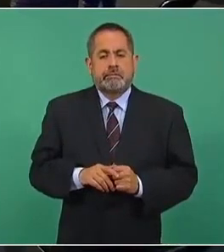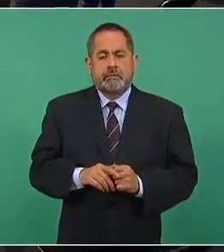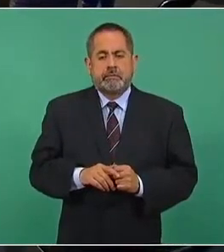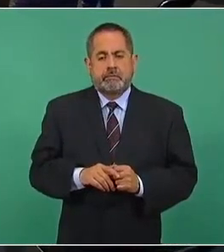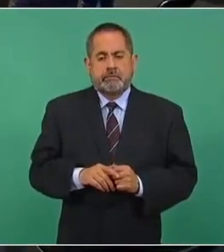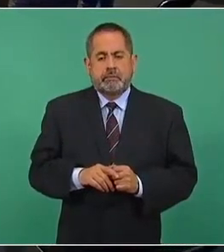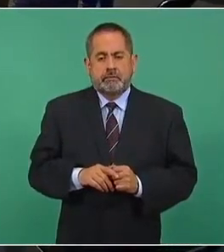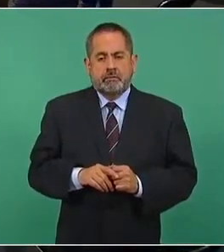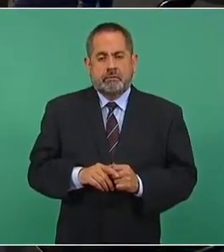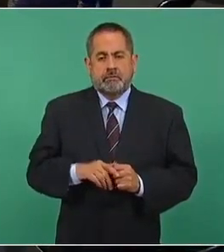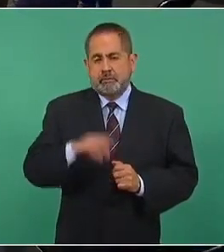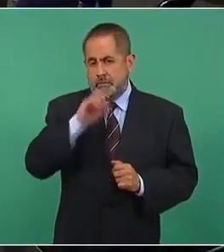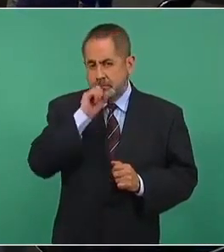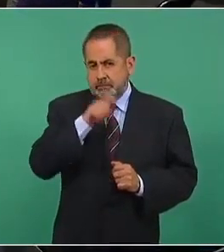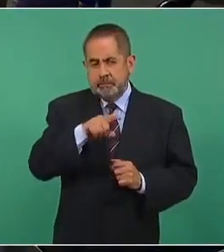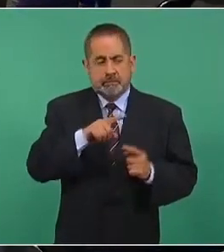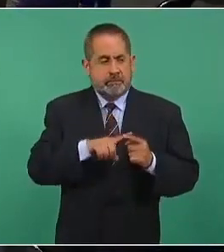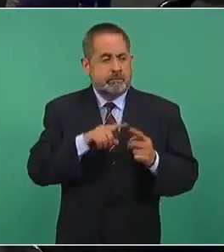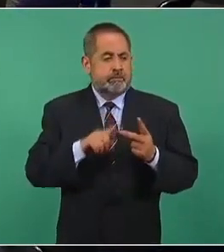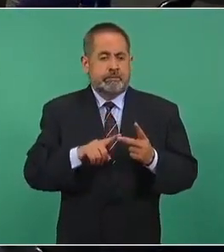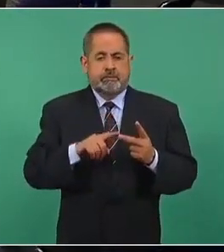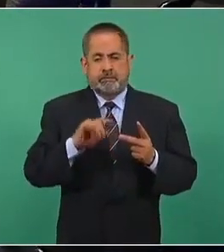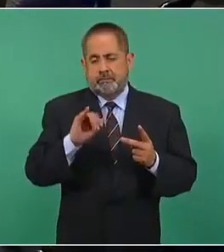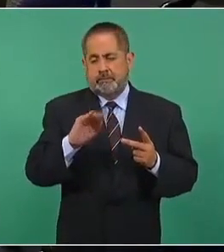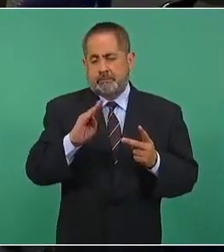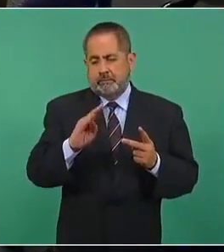Y desde luego esta Iberdrola.